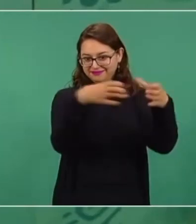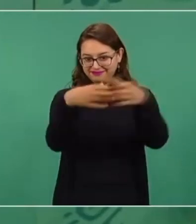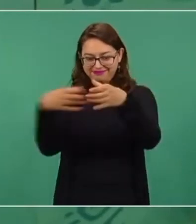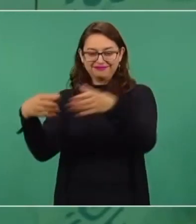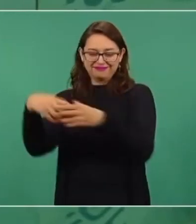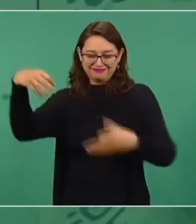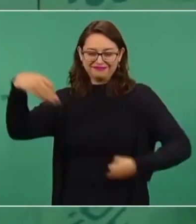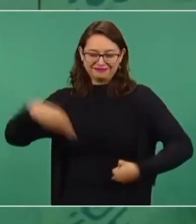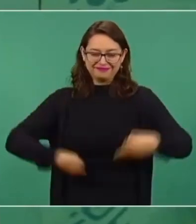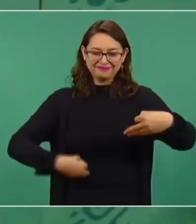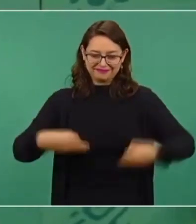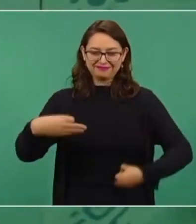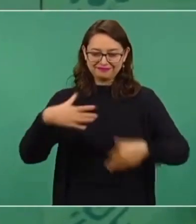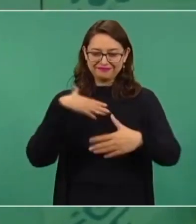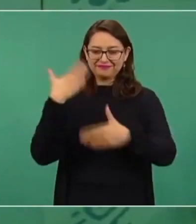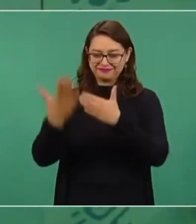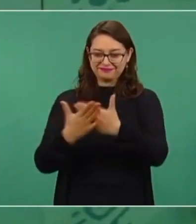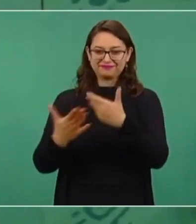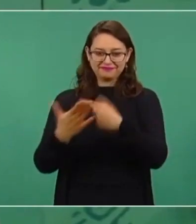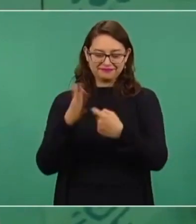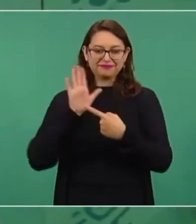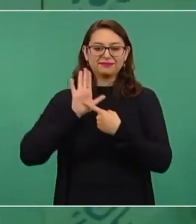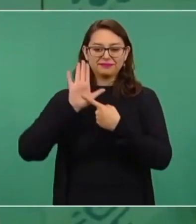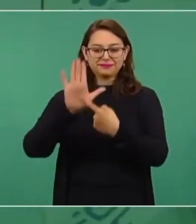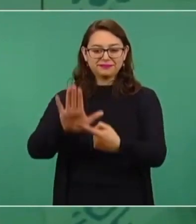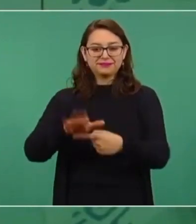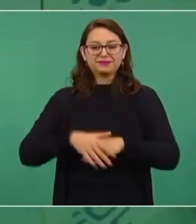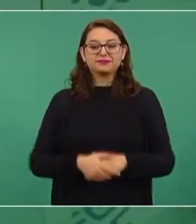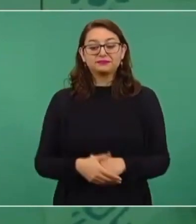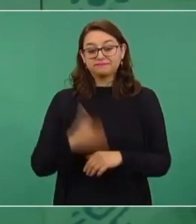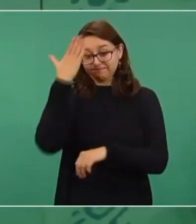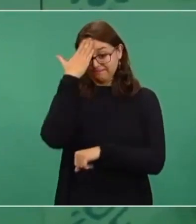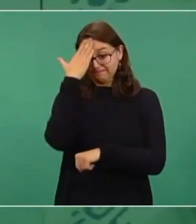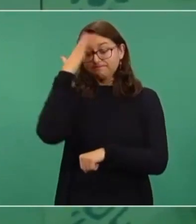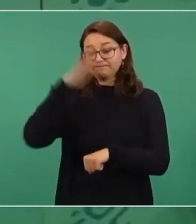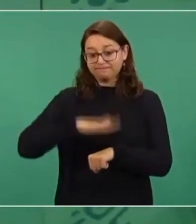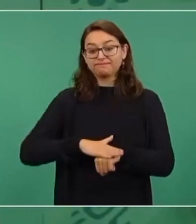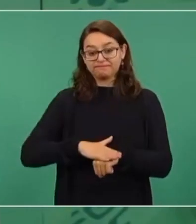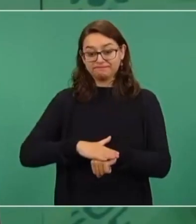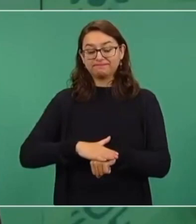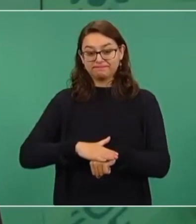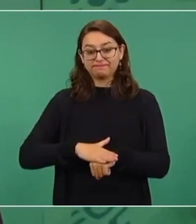en la revolución, no olvidarnos de eso.